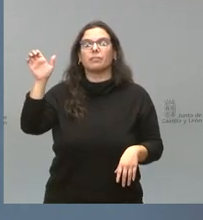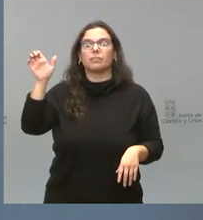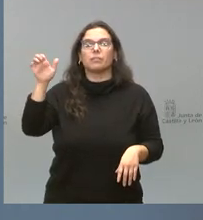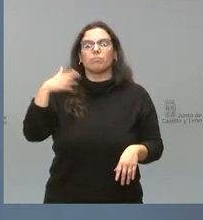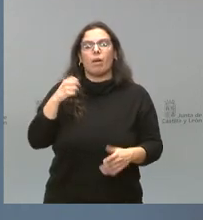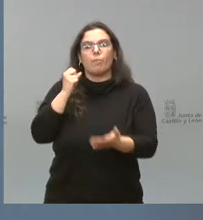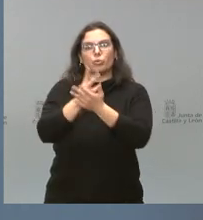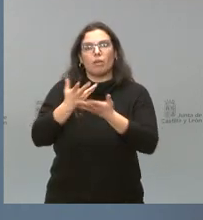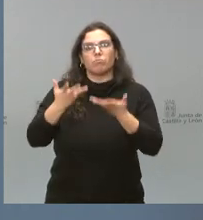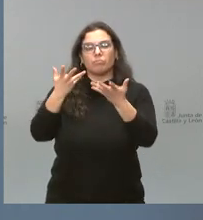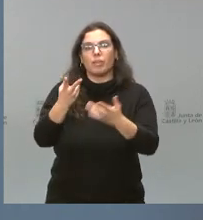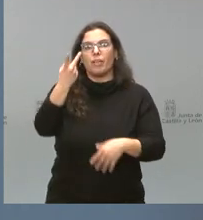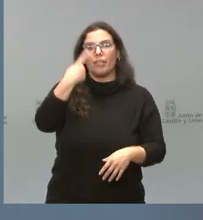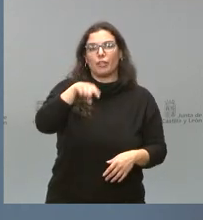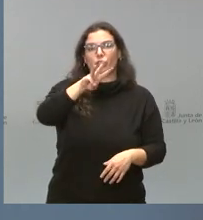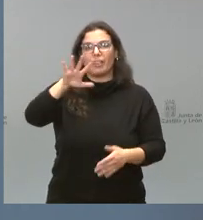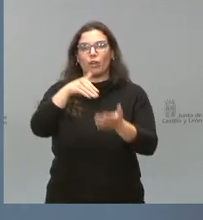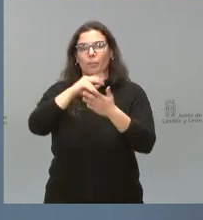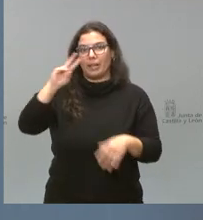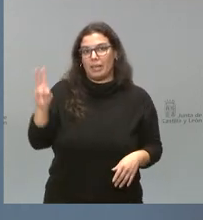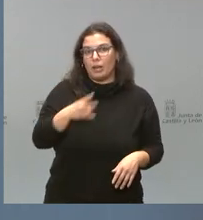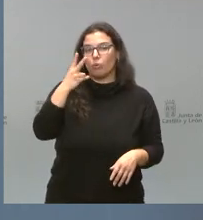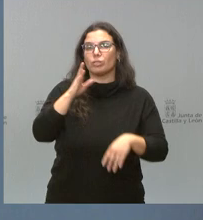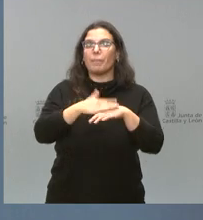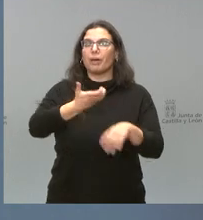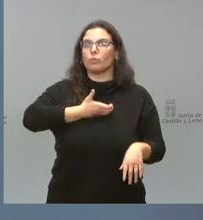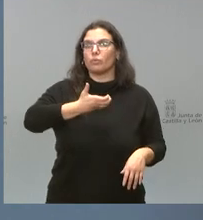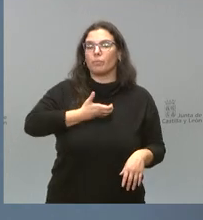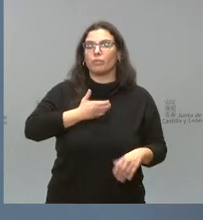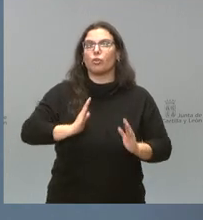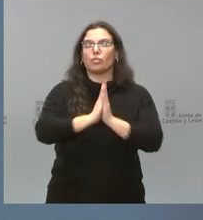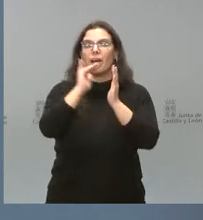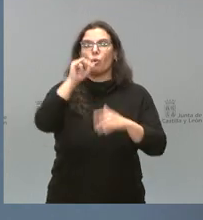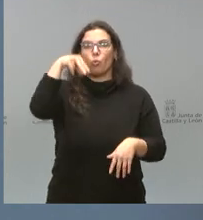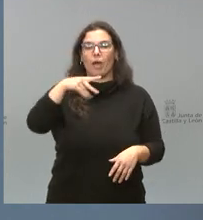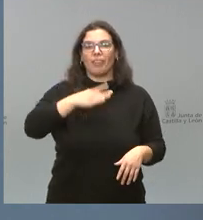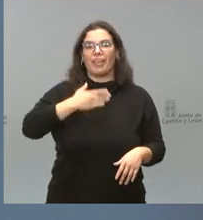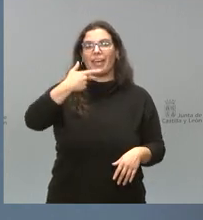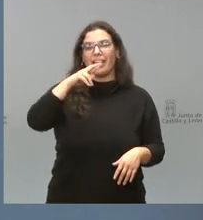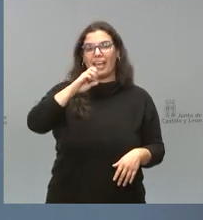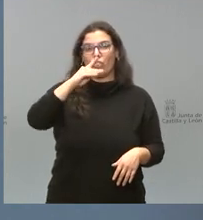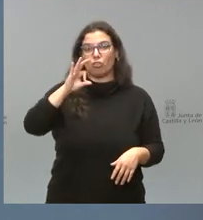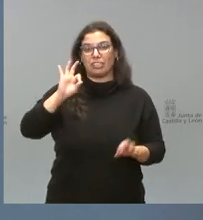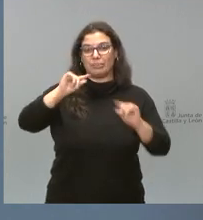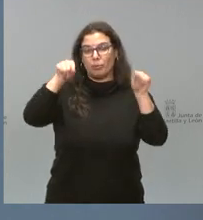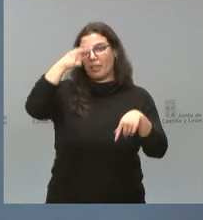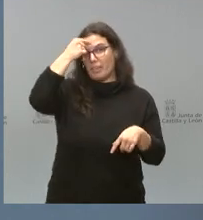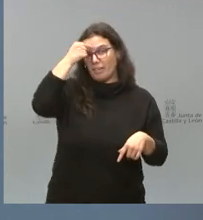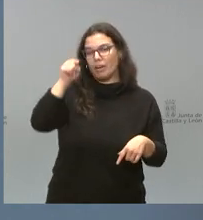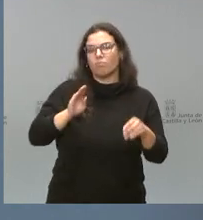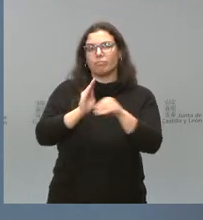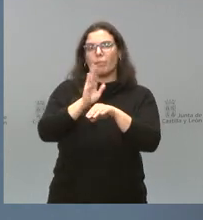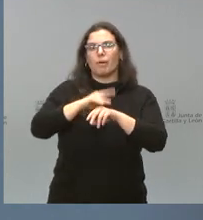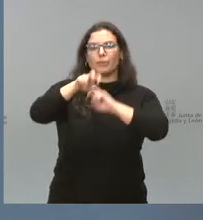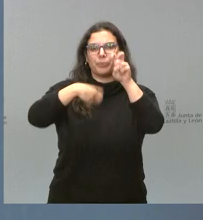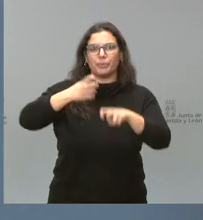y aportar 135.000 euros y para el ayuntamiento de San Juan de Gredos Ávila, 14.000 euros para revitalizar toda